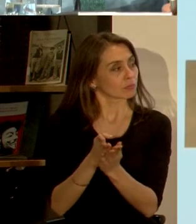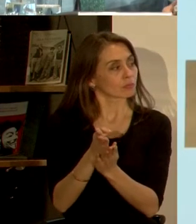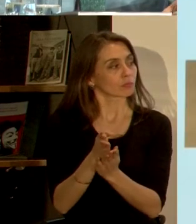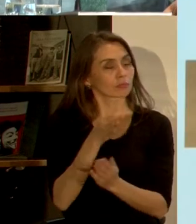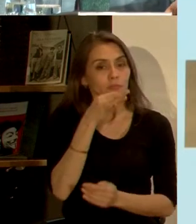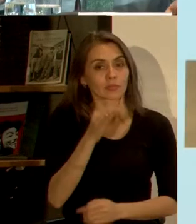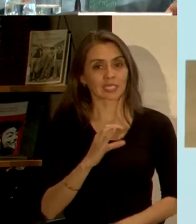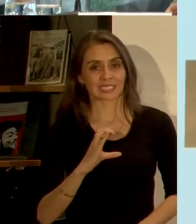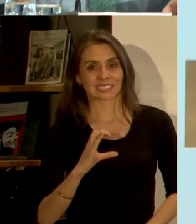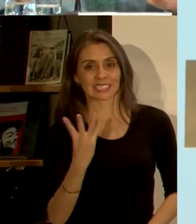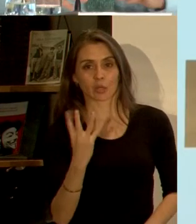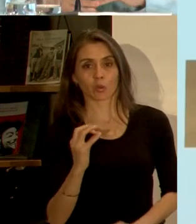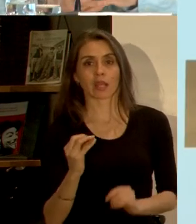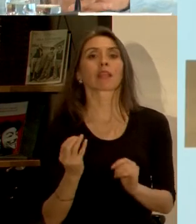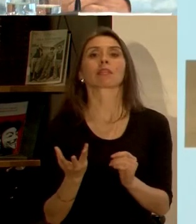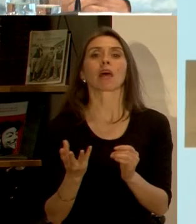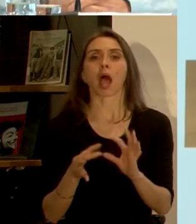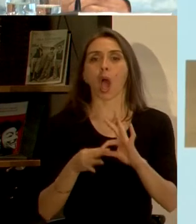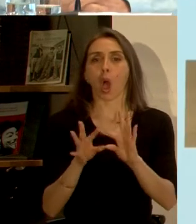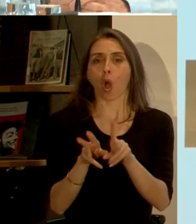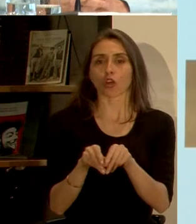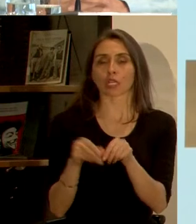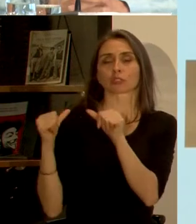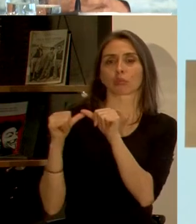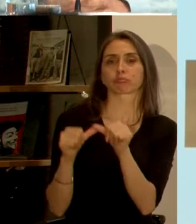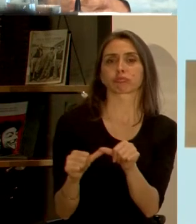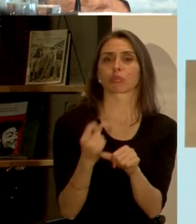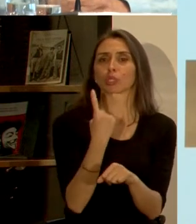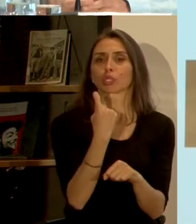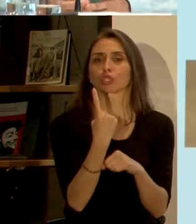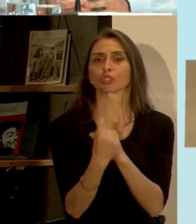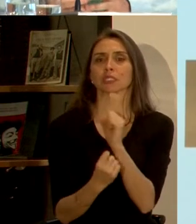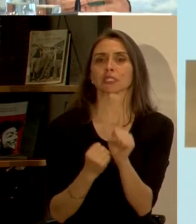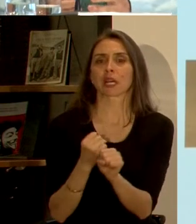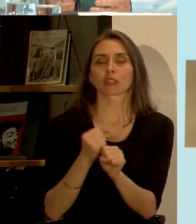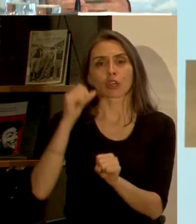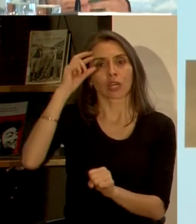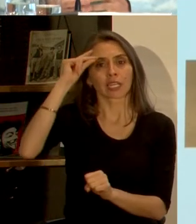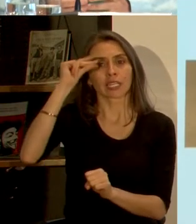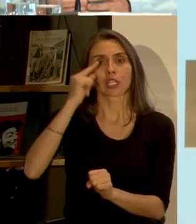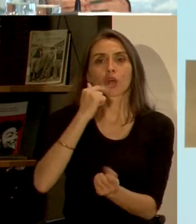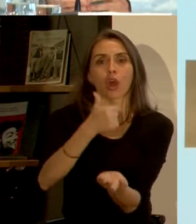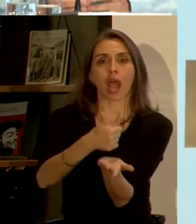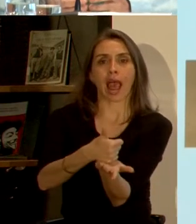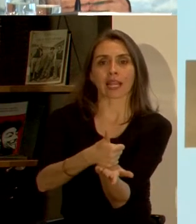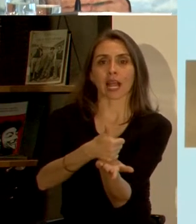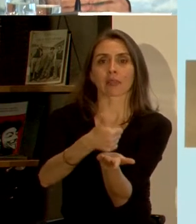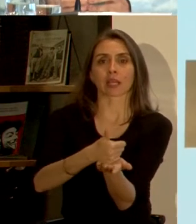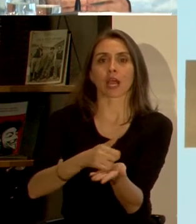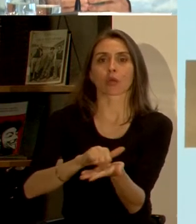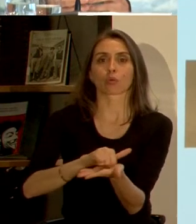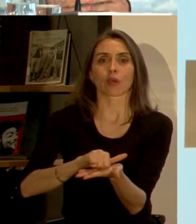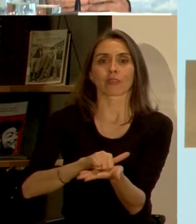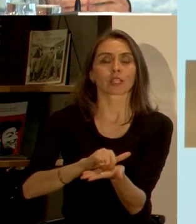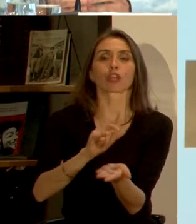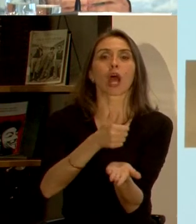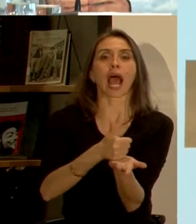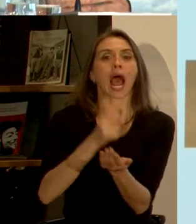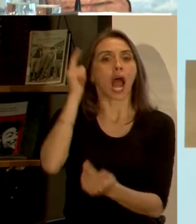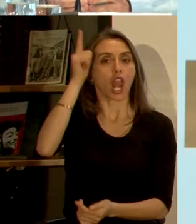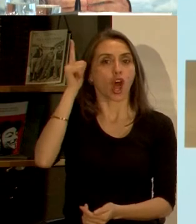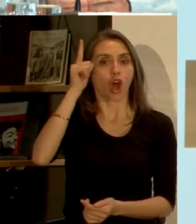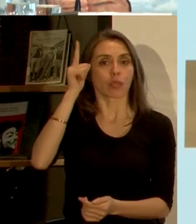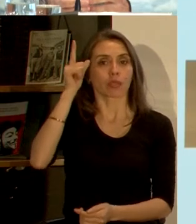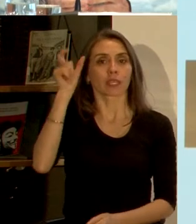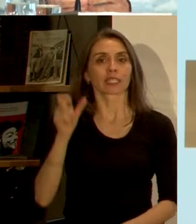C40. El C40 es una organización que tiene unos 11 años de existencia, creada por un alcalde, el alcalde de Londres en